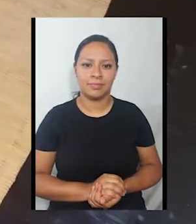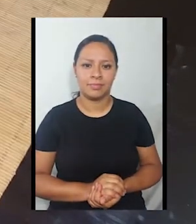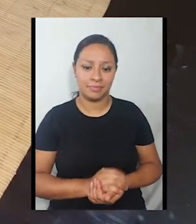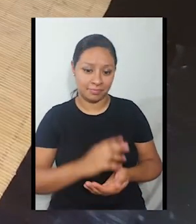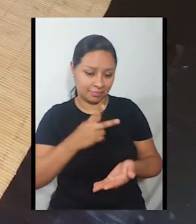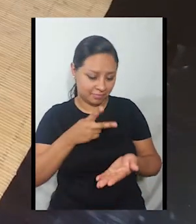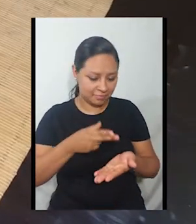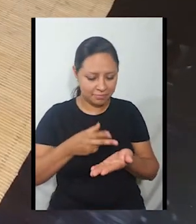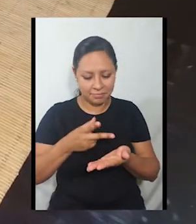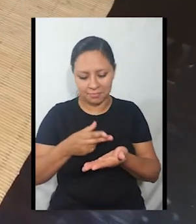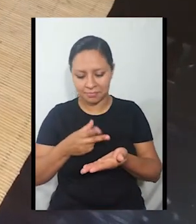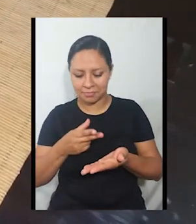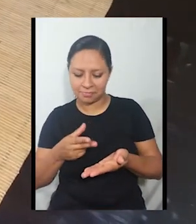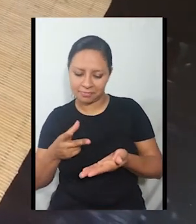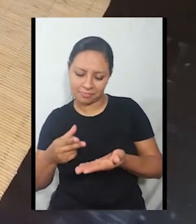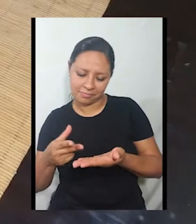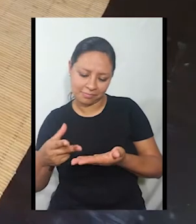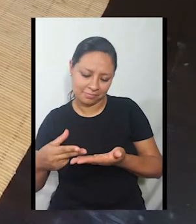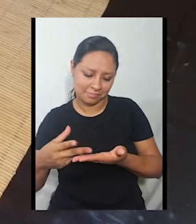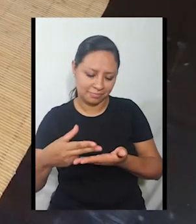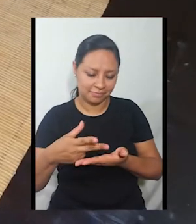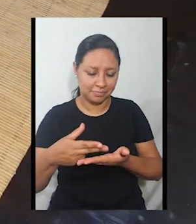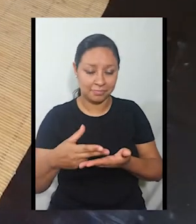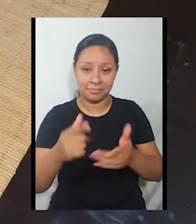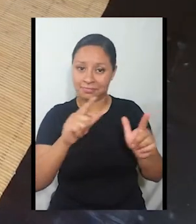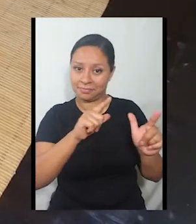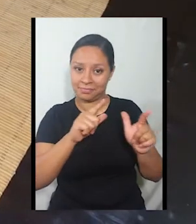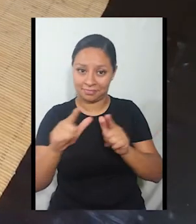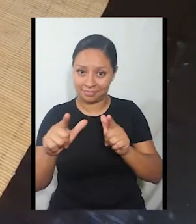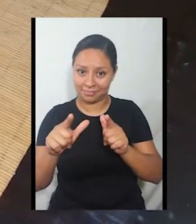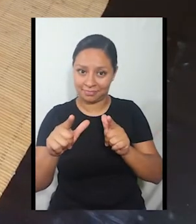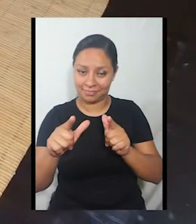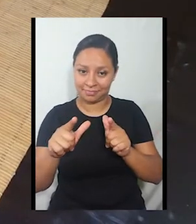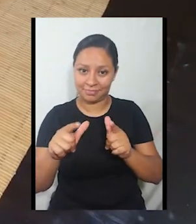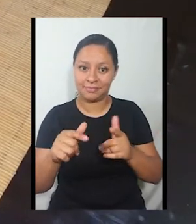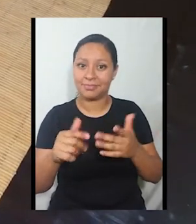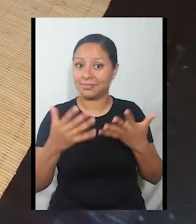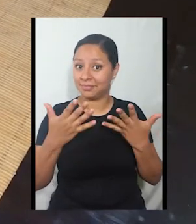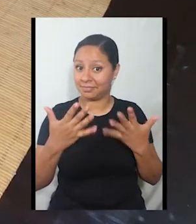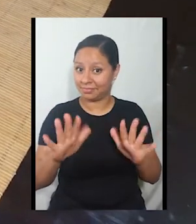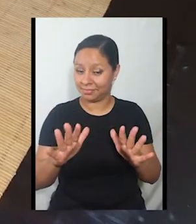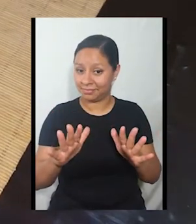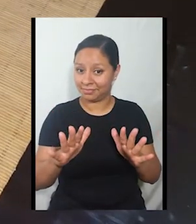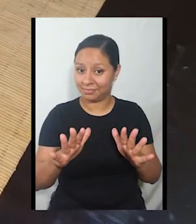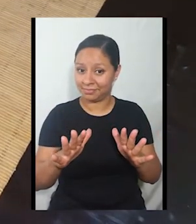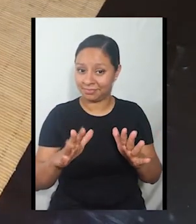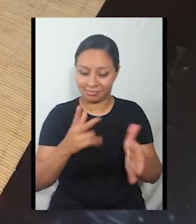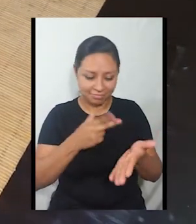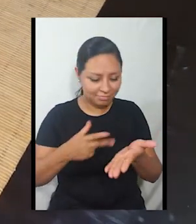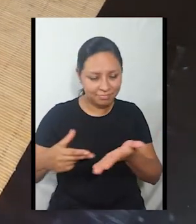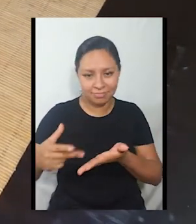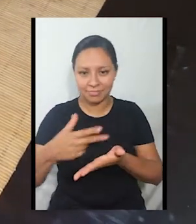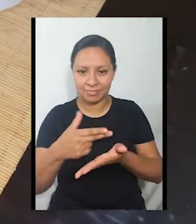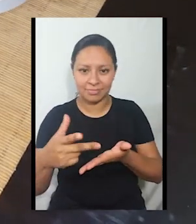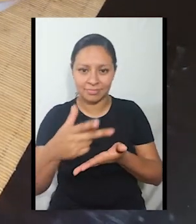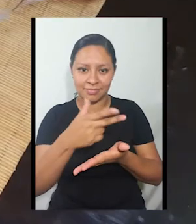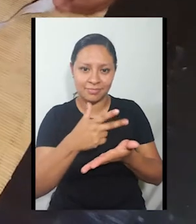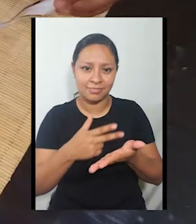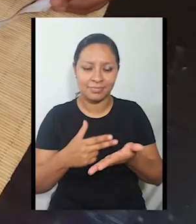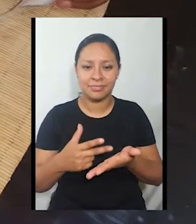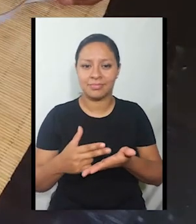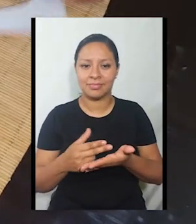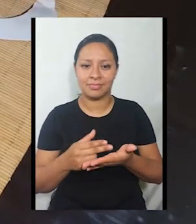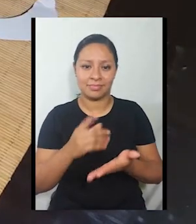Listo chicos, una vez hemos terminado de recortarlo, esta silueta de nuestro dibujo nos va a servir